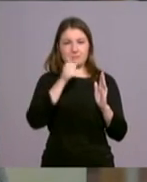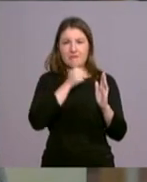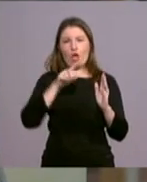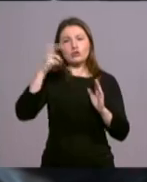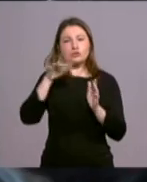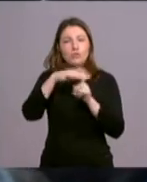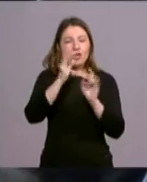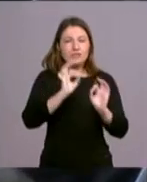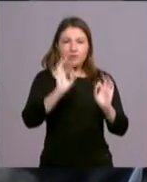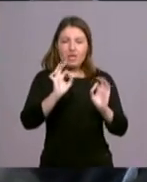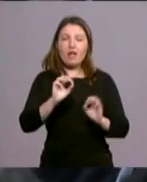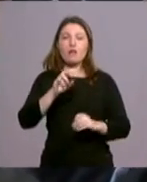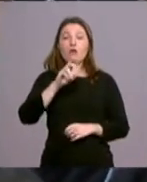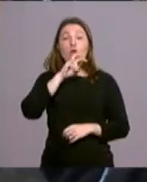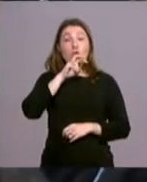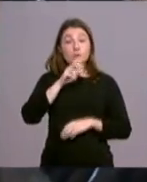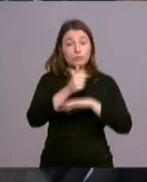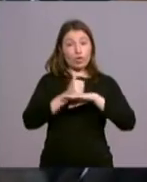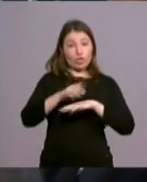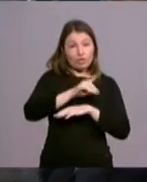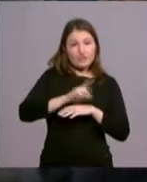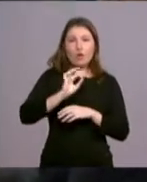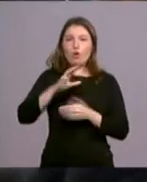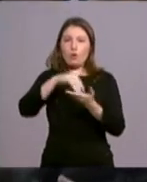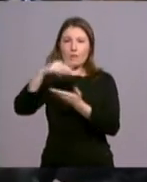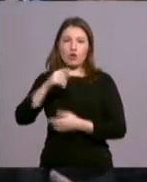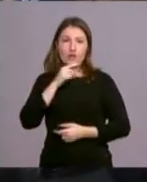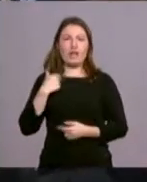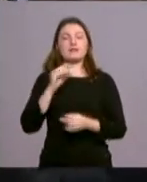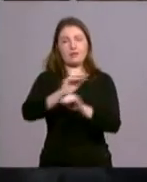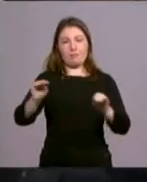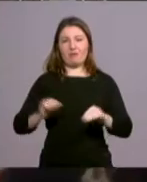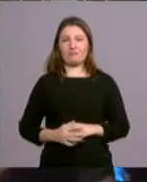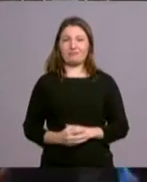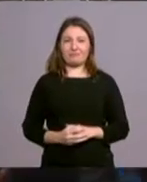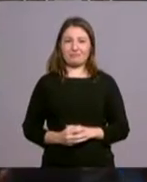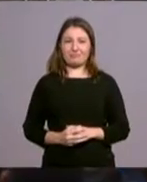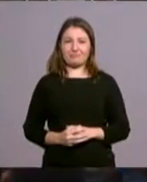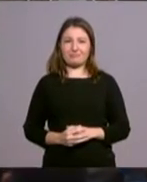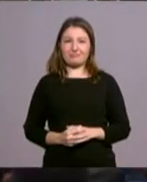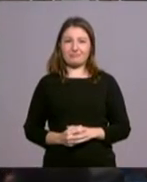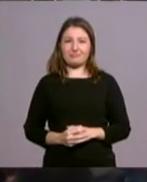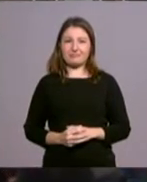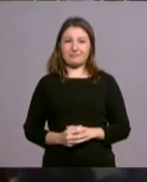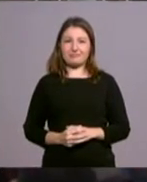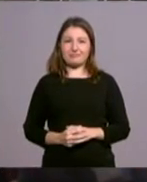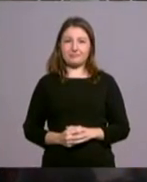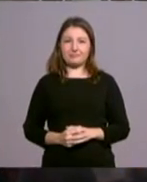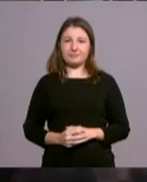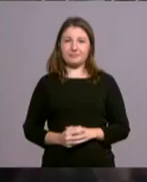especiales, a petición del obispo diocesano o de los párrocos del lugar. Santo Padre. Prima y tuto.